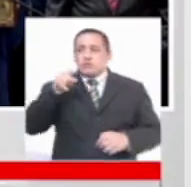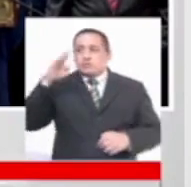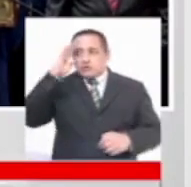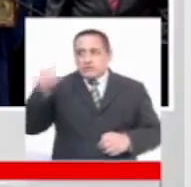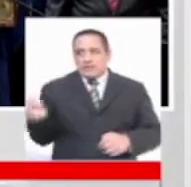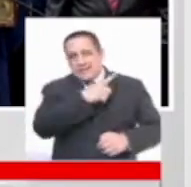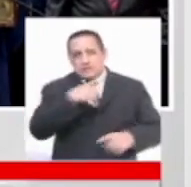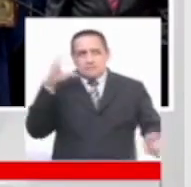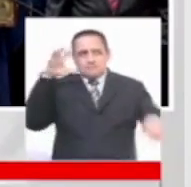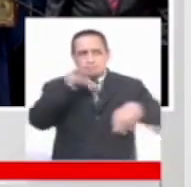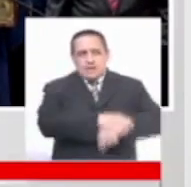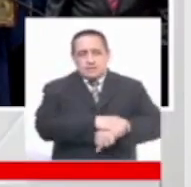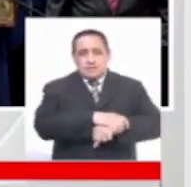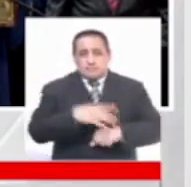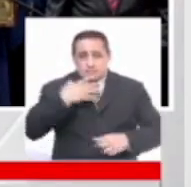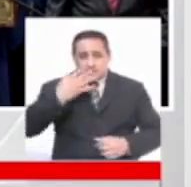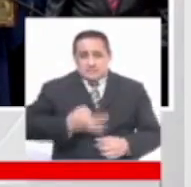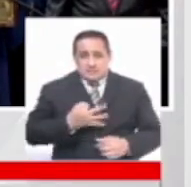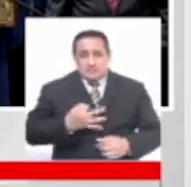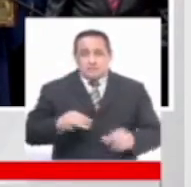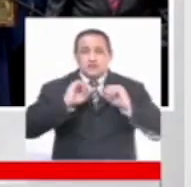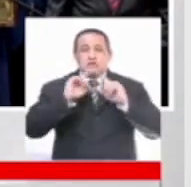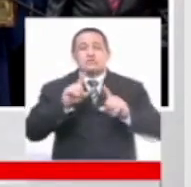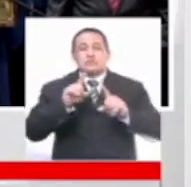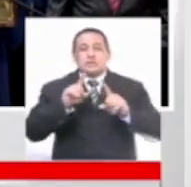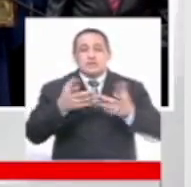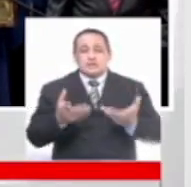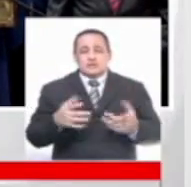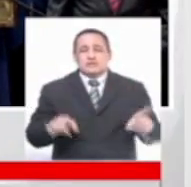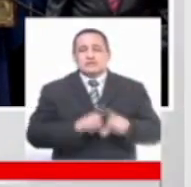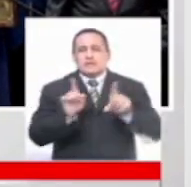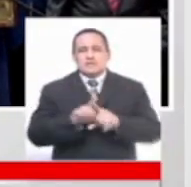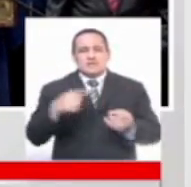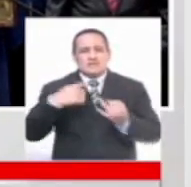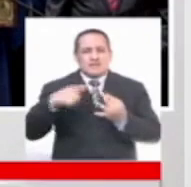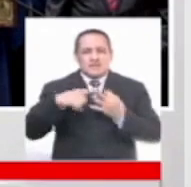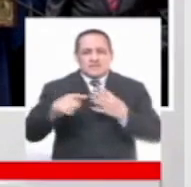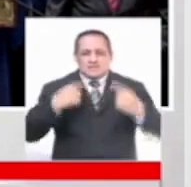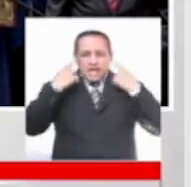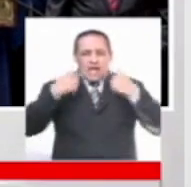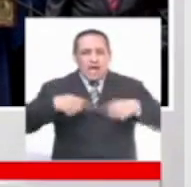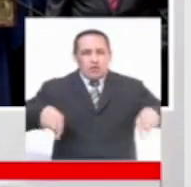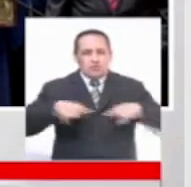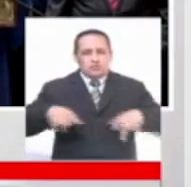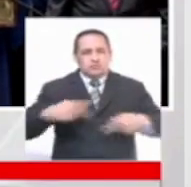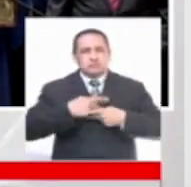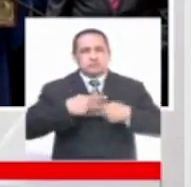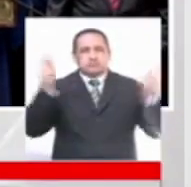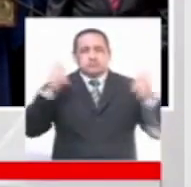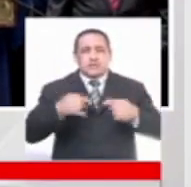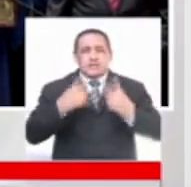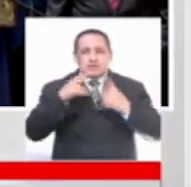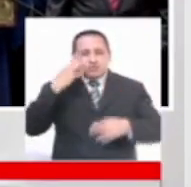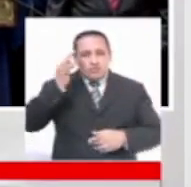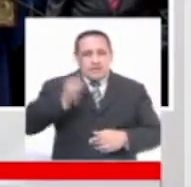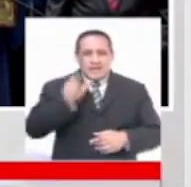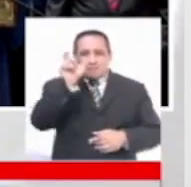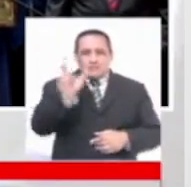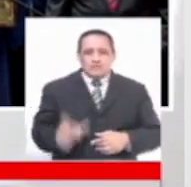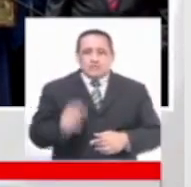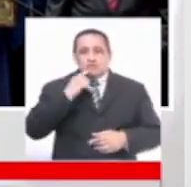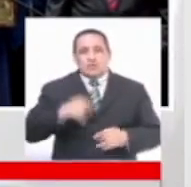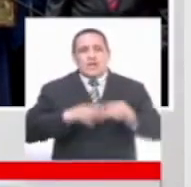interceptar a este fotógrafo Quisiera por favor que nos aclare esto y también estos audios que se han difundido y donde usted es protagonista